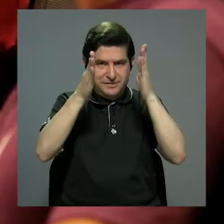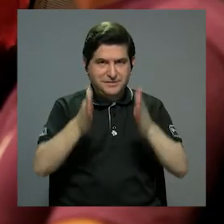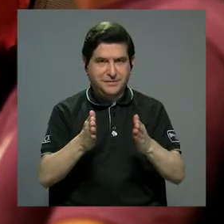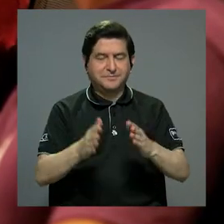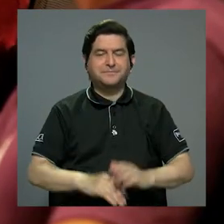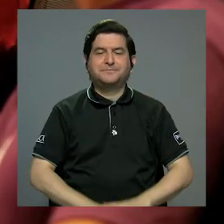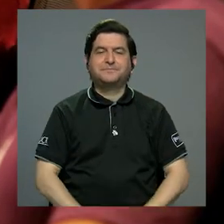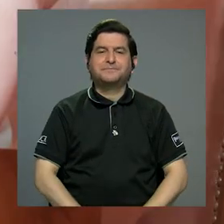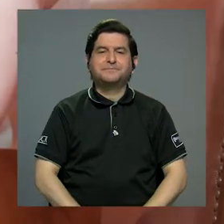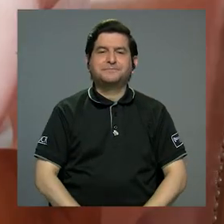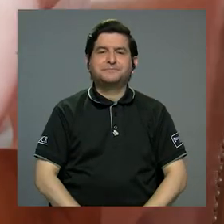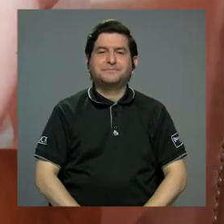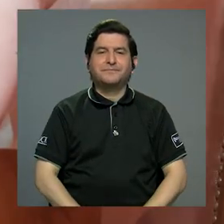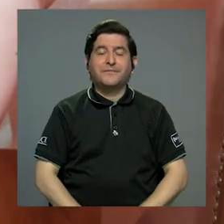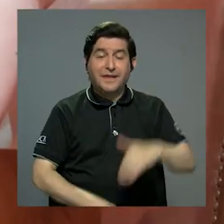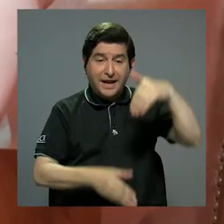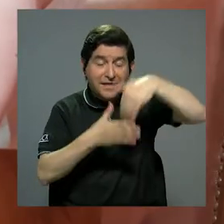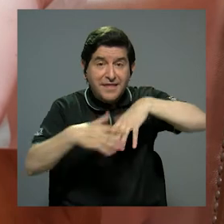el TEU ha sido